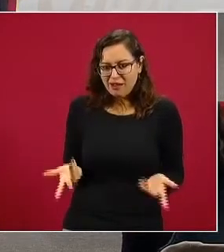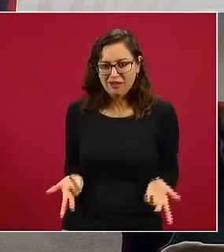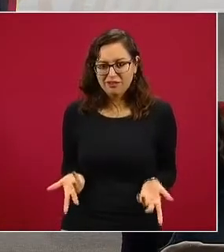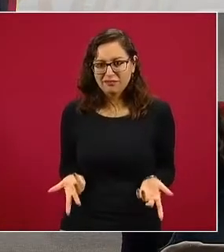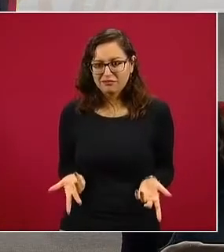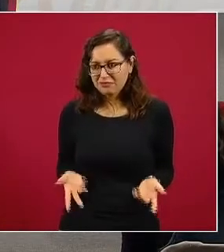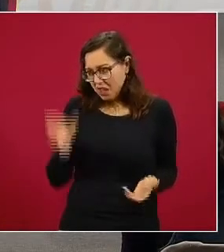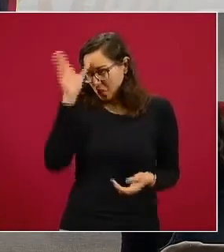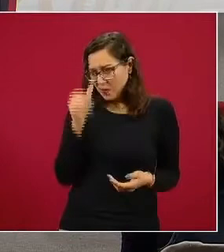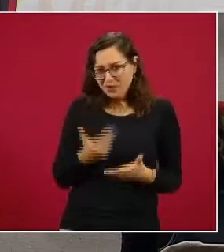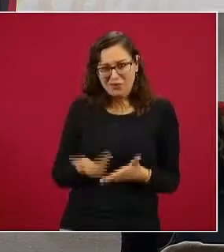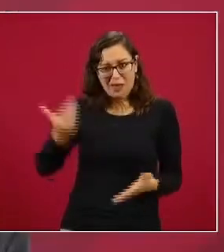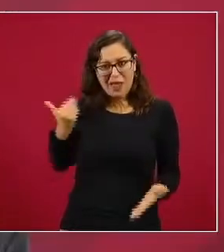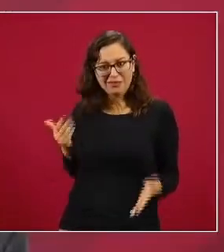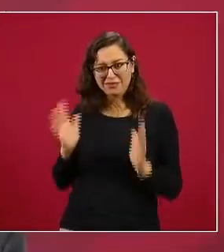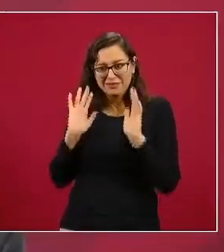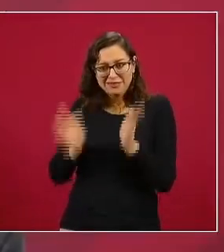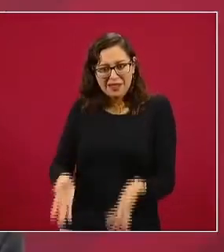pactado